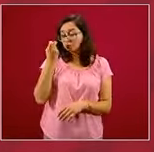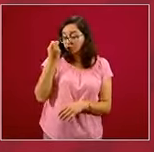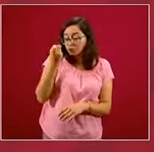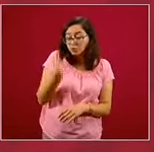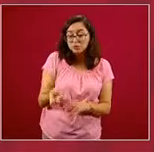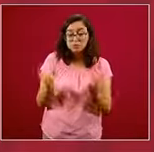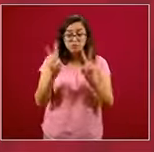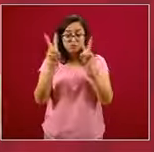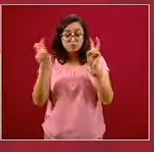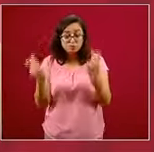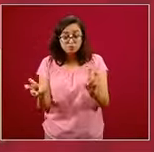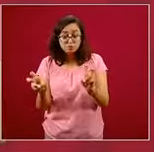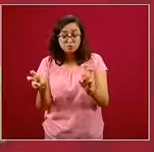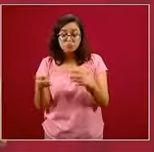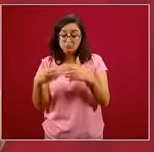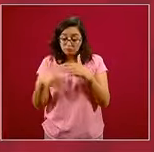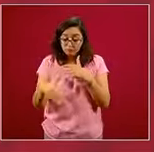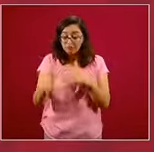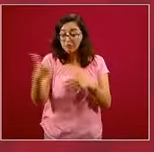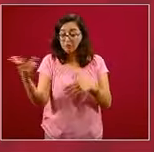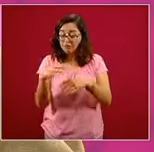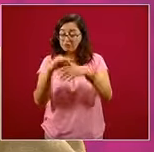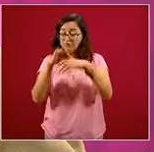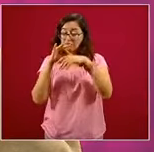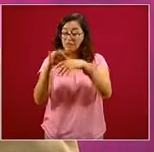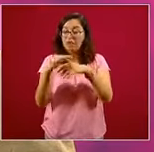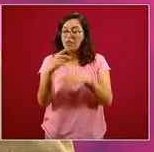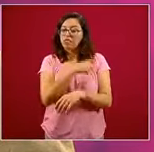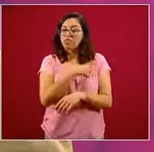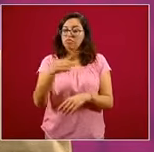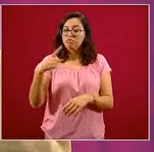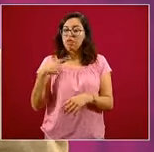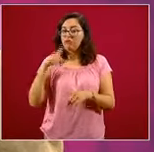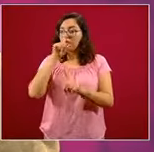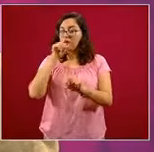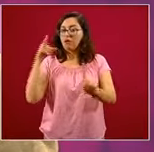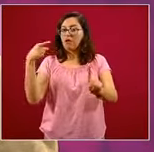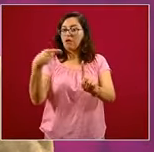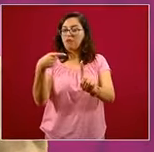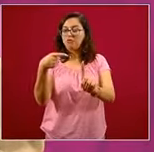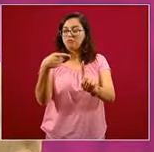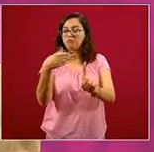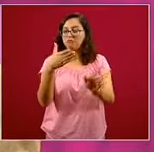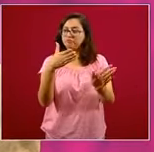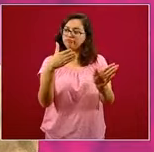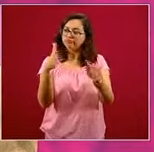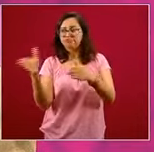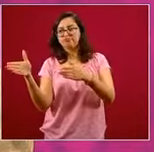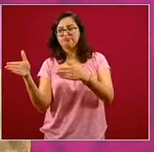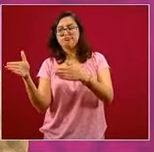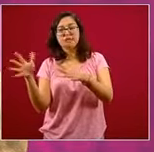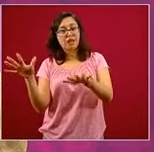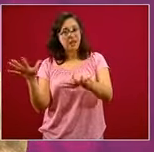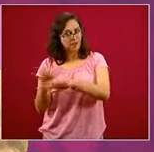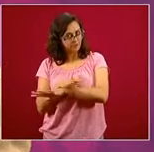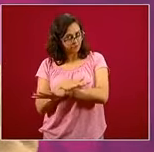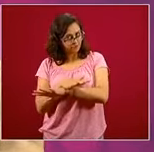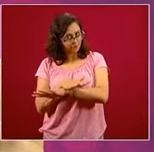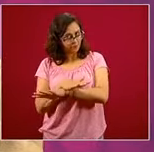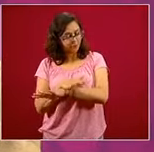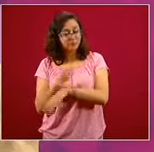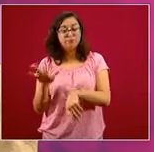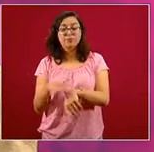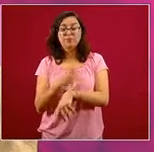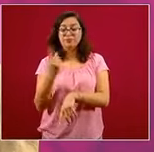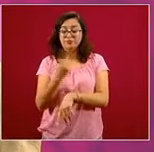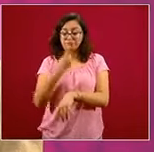se necesita un cambio de enfoque, un cambio de prioridades. Para nosotros, las prioridades están en